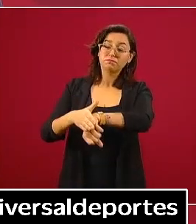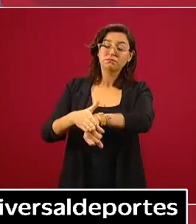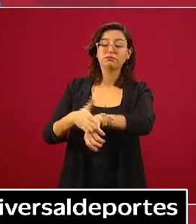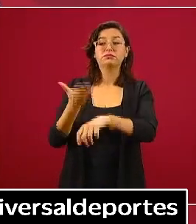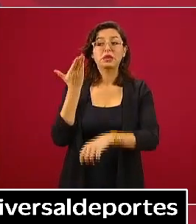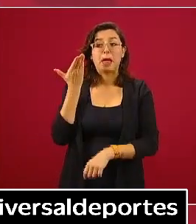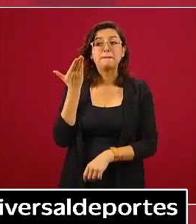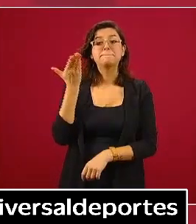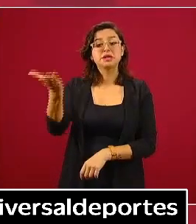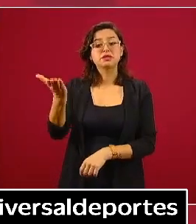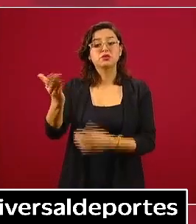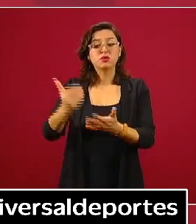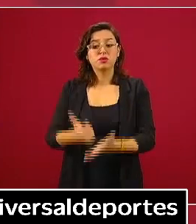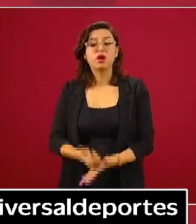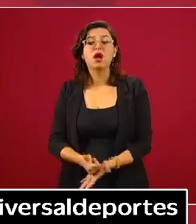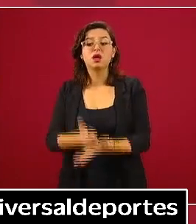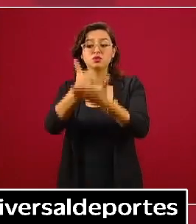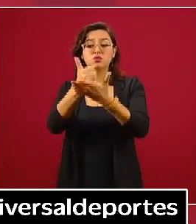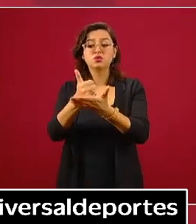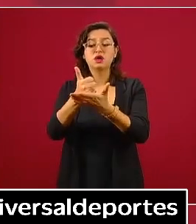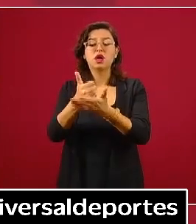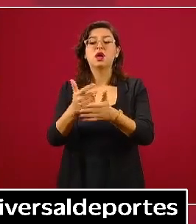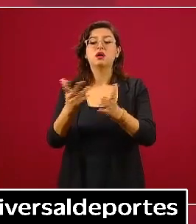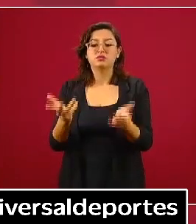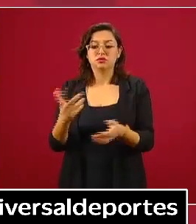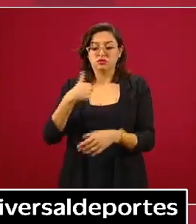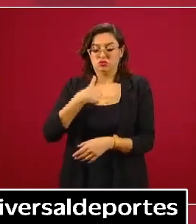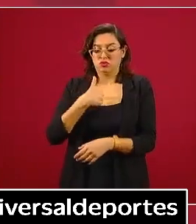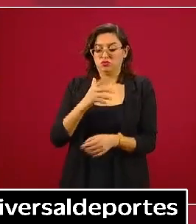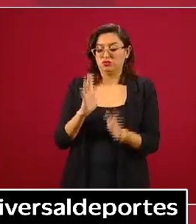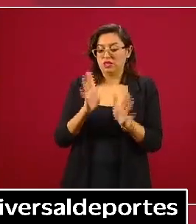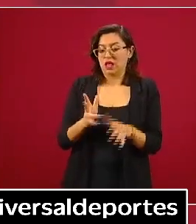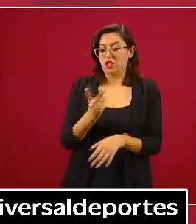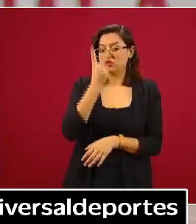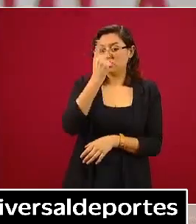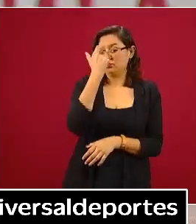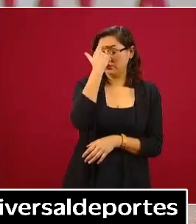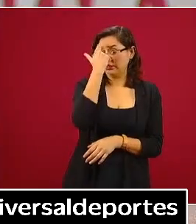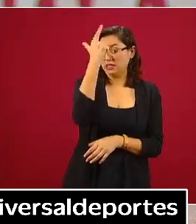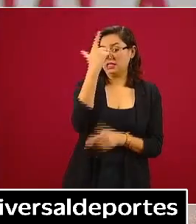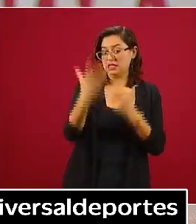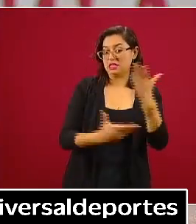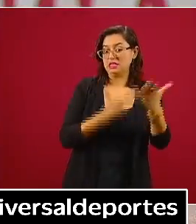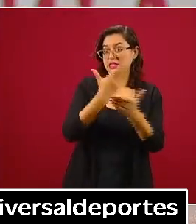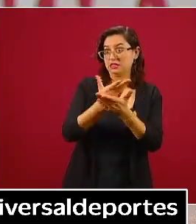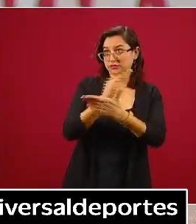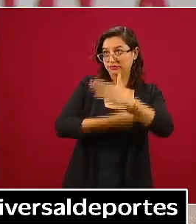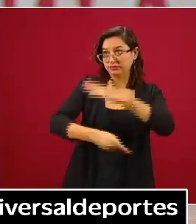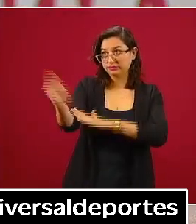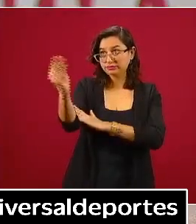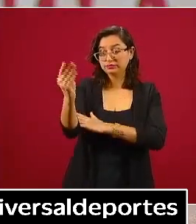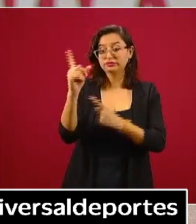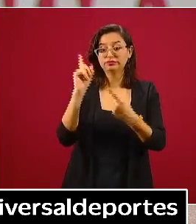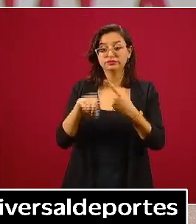con las dos iniciativas que enviamos, una para extinguir